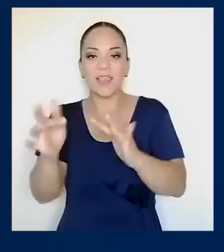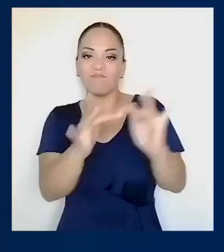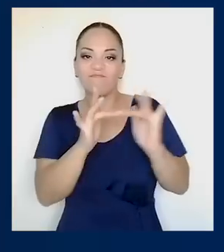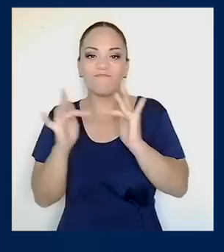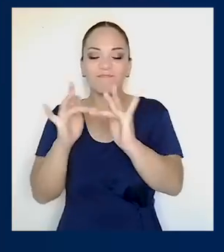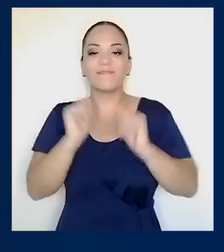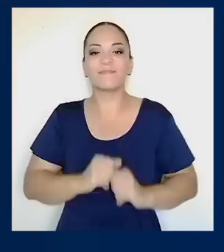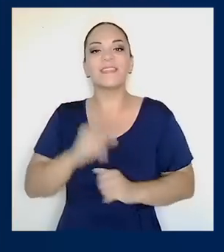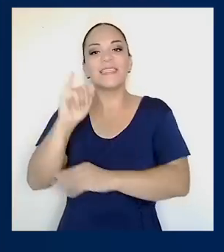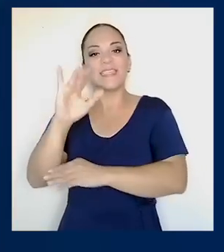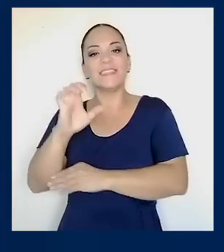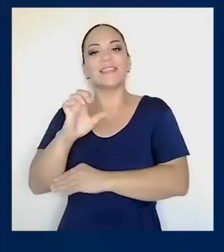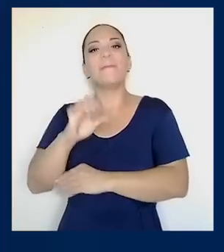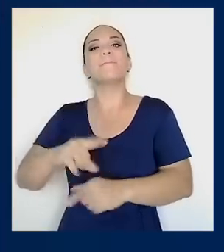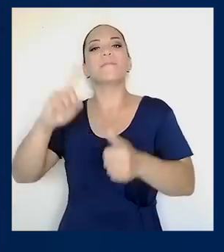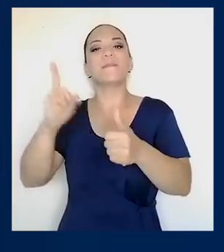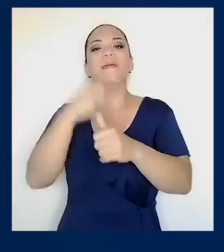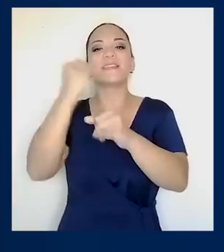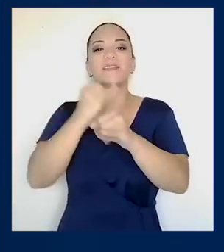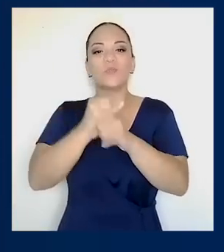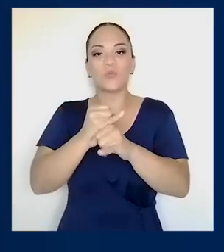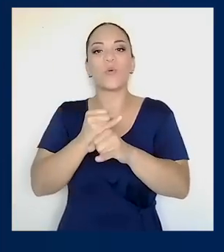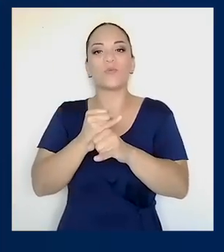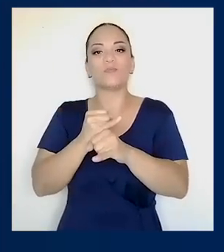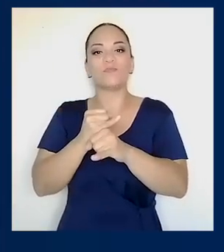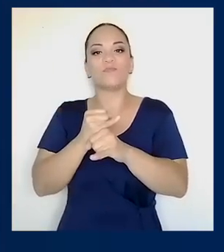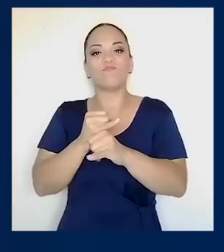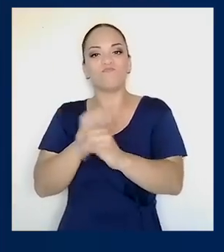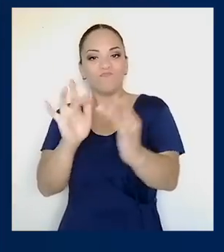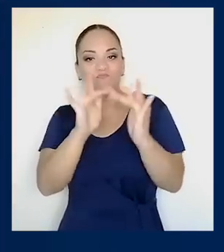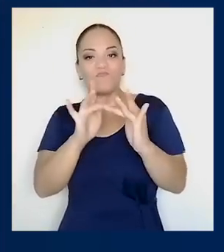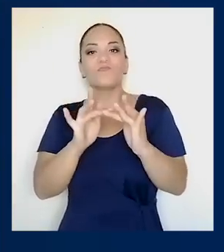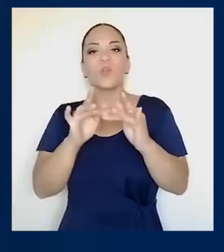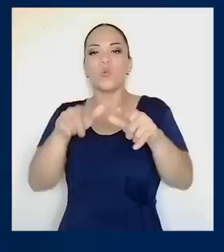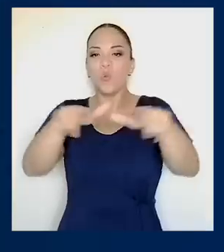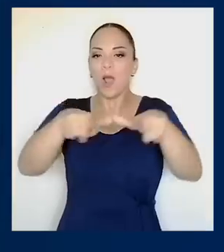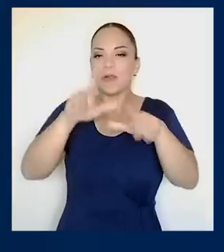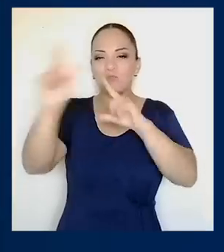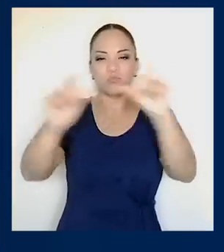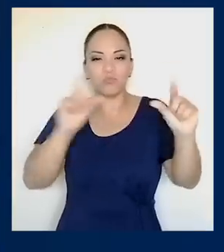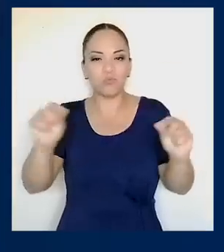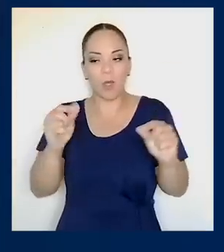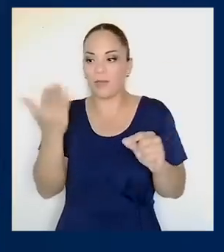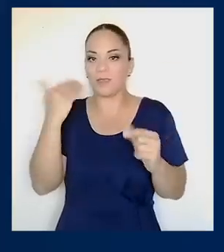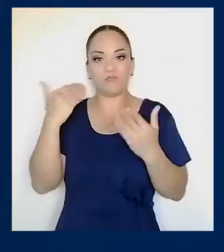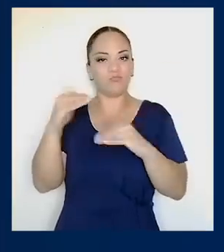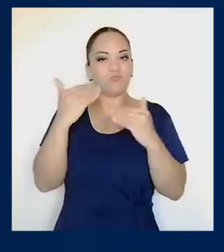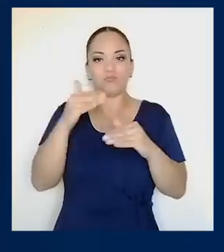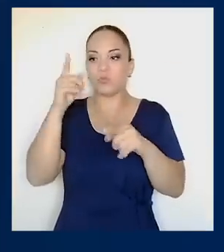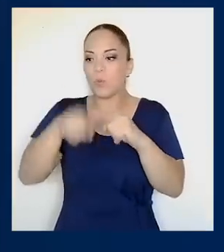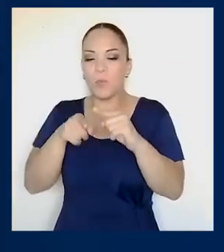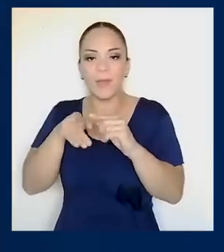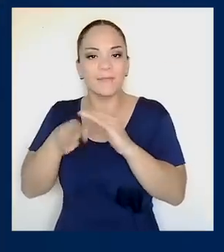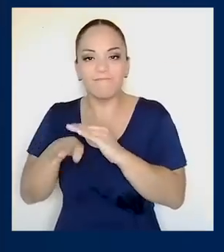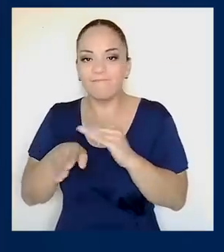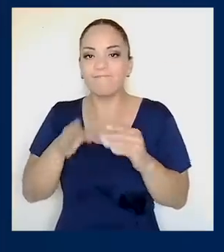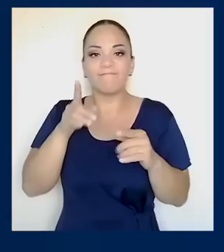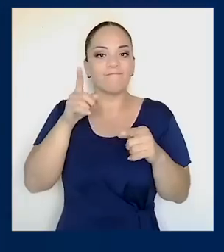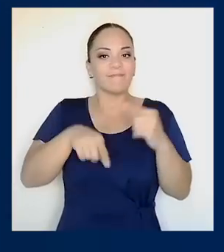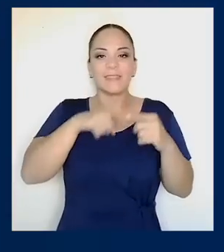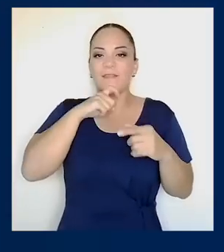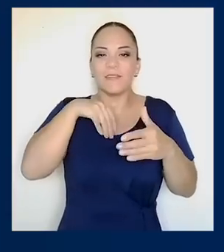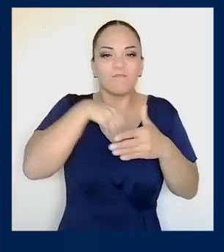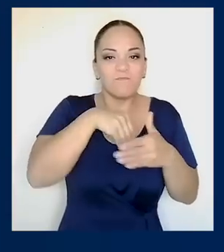colegio. El ICE es el primero en llegar a zonas rurales donde hay limitaciones de acceso o condiciones geográficas complicadas.